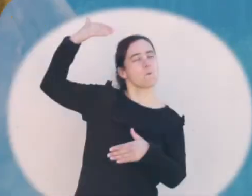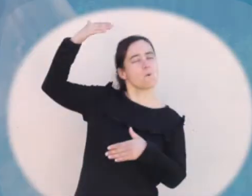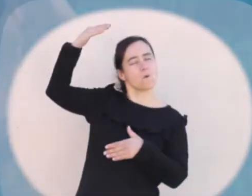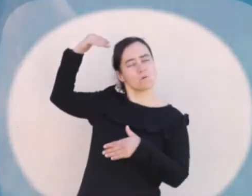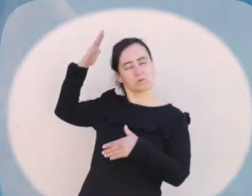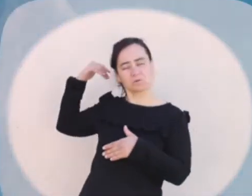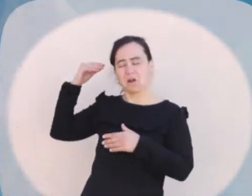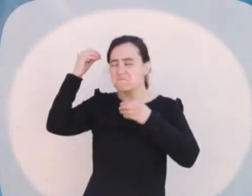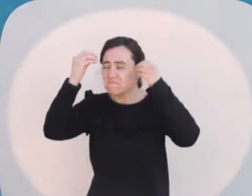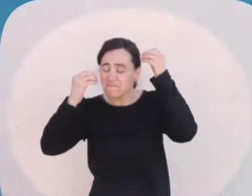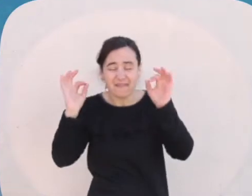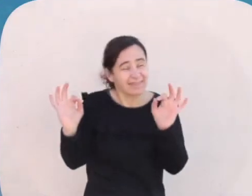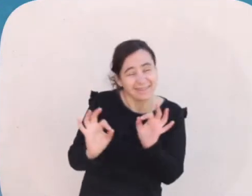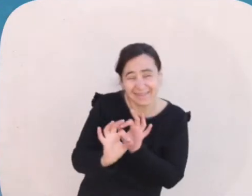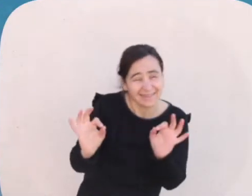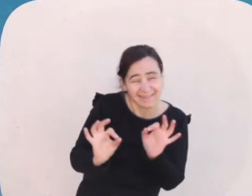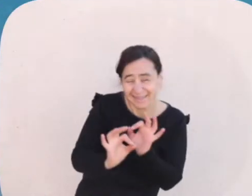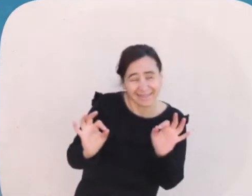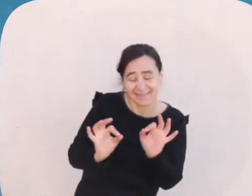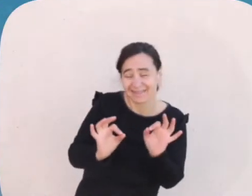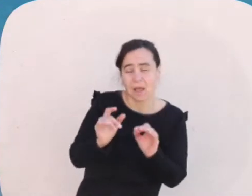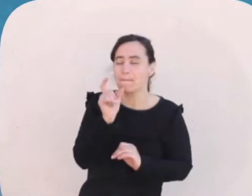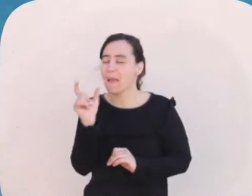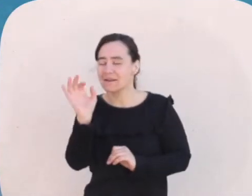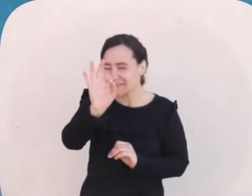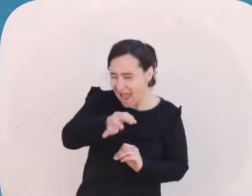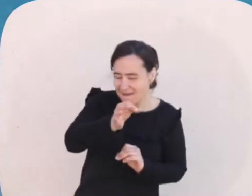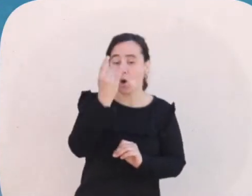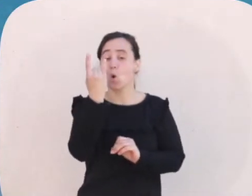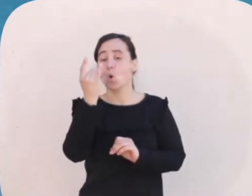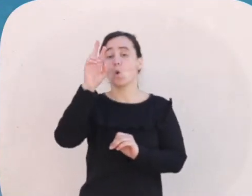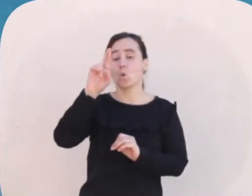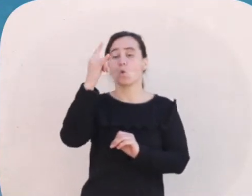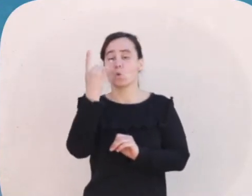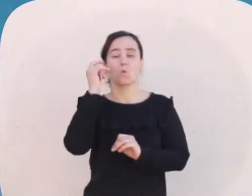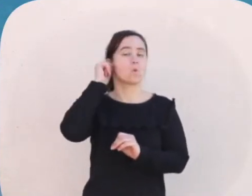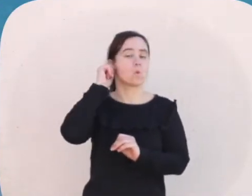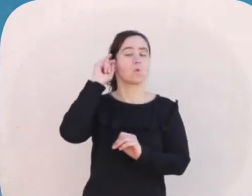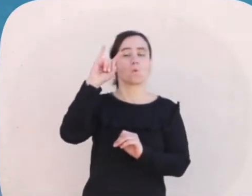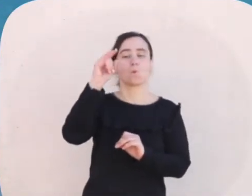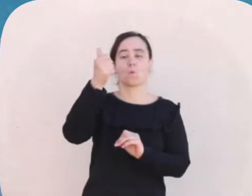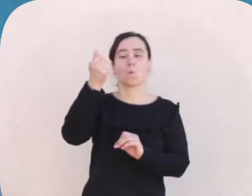En tiempo de antaño, cuando nadie se preocupaba por saber si la palabra Uruguay quería decir